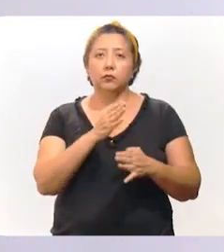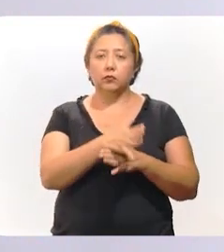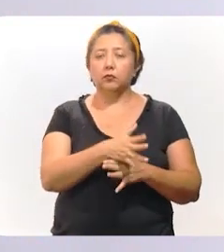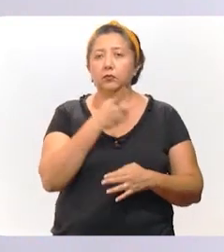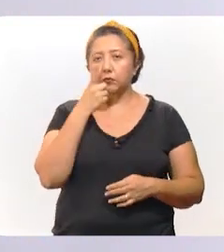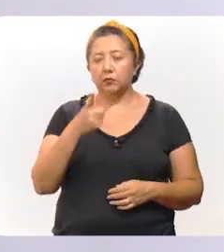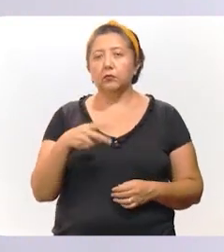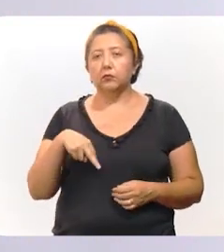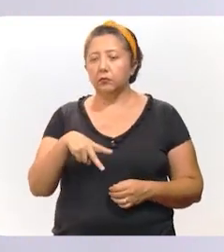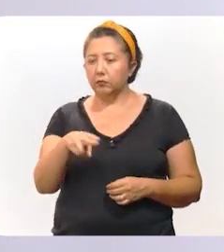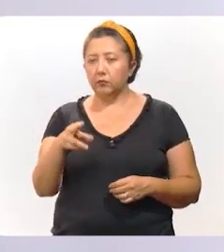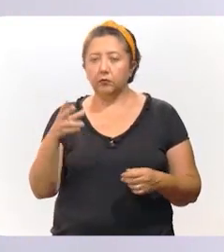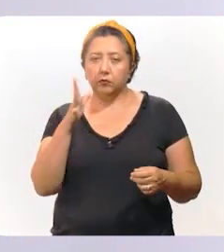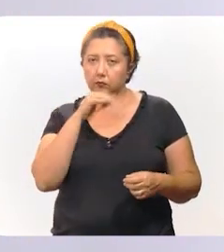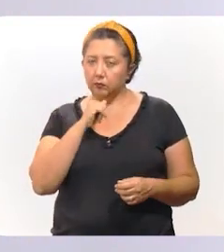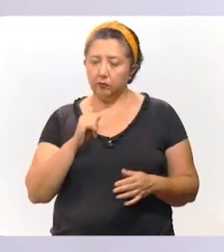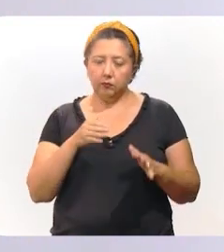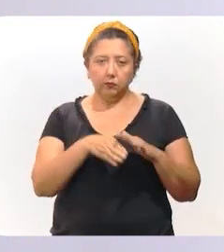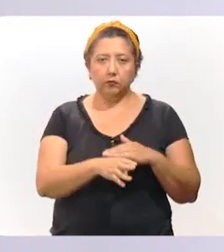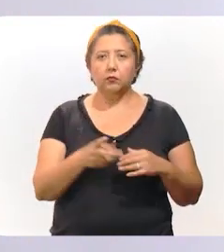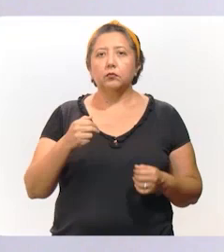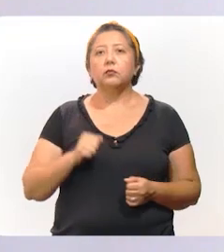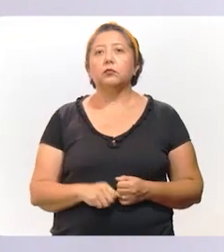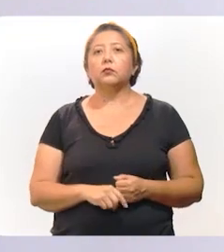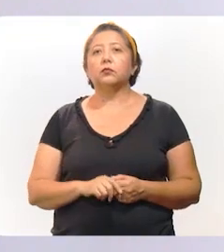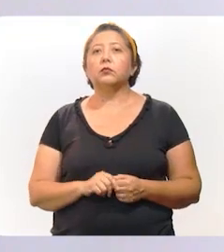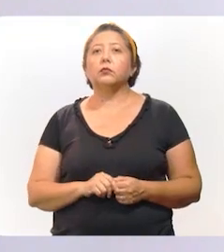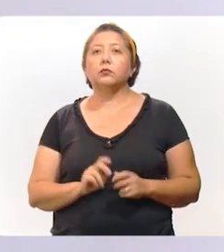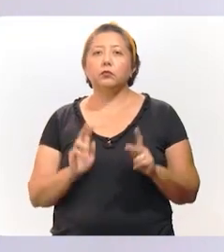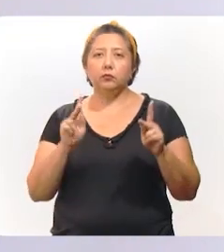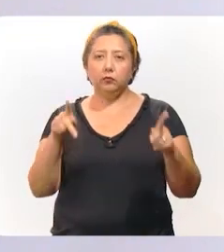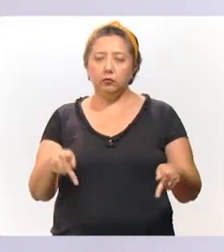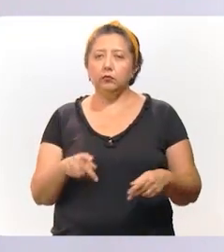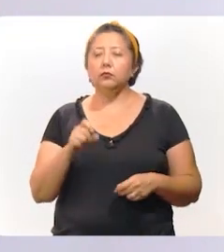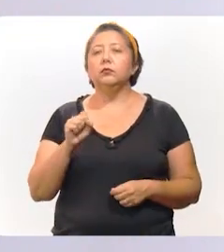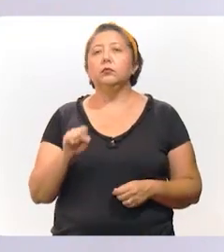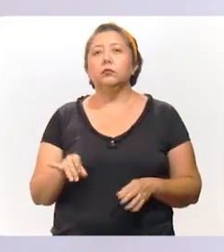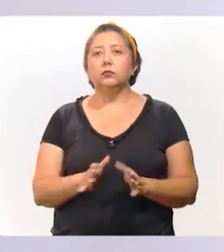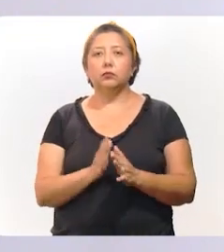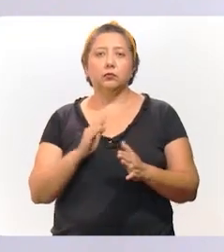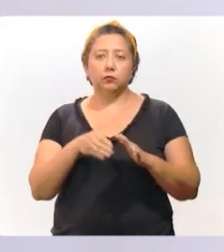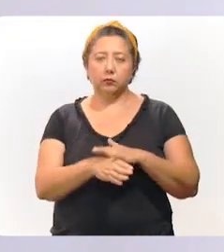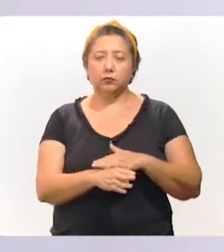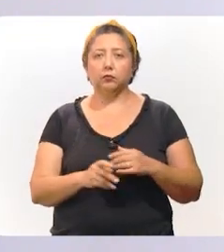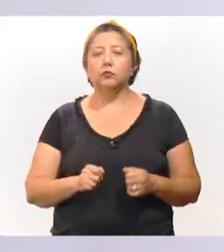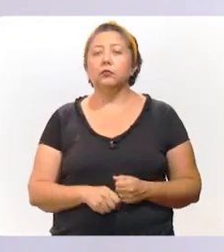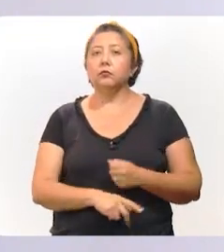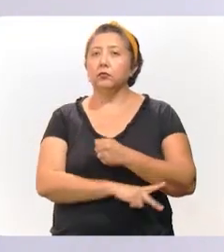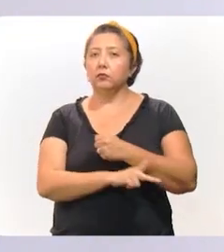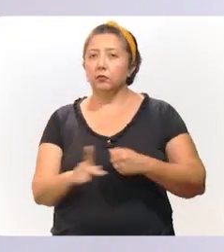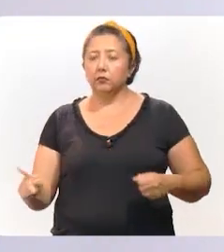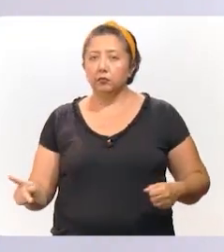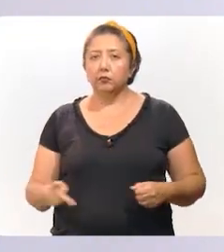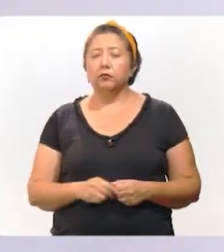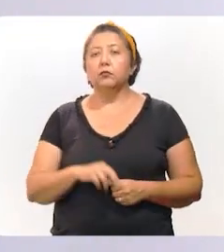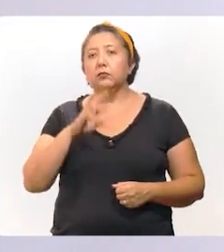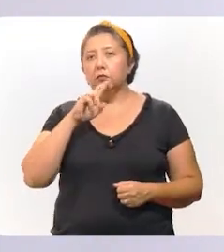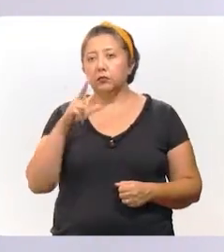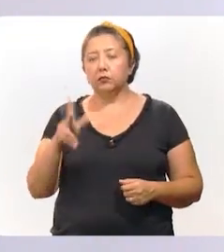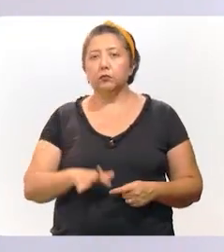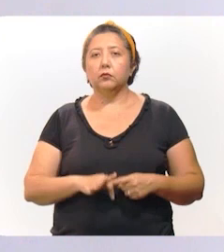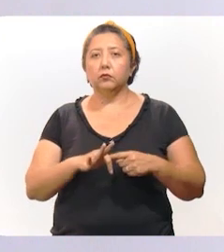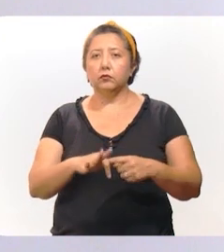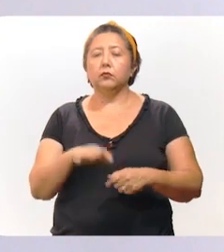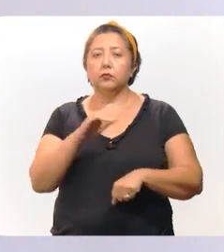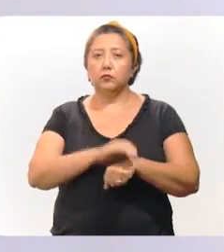como peatonal, los malecones tradicional e internacional de progreso, así como el ingreso a la playa. Se reforzará la